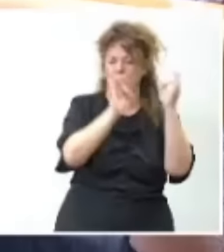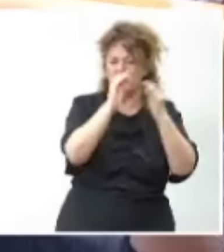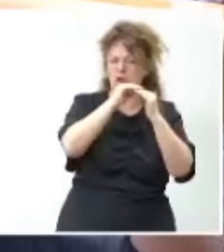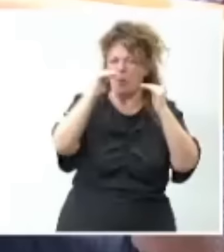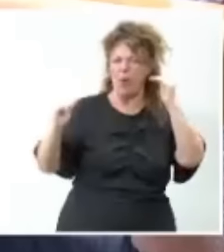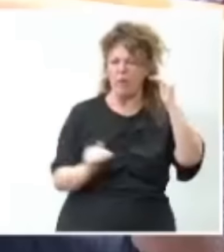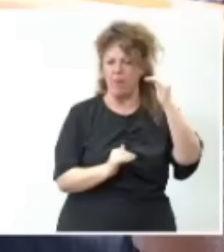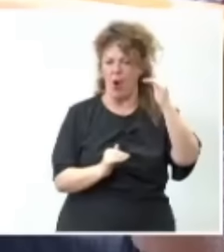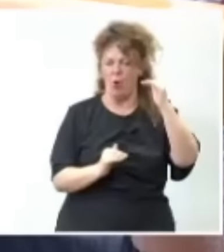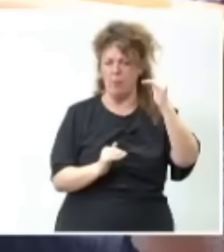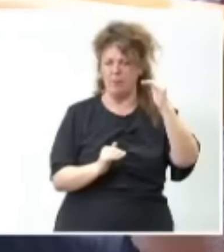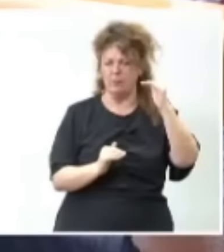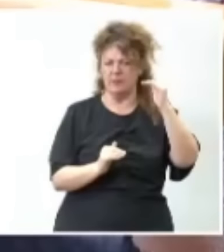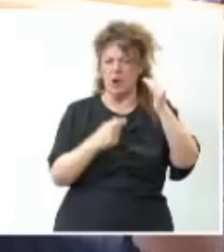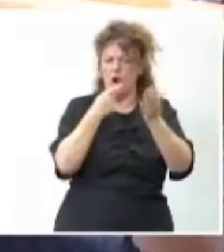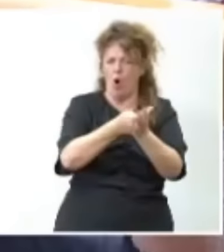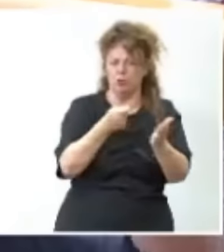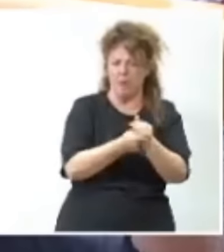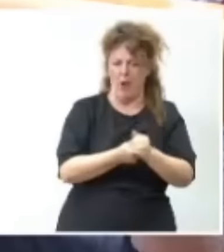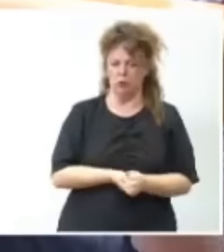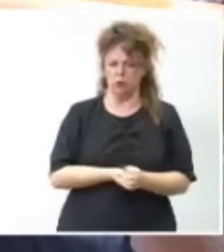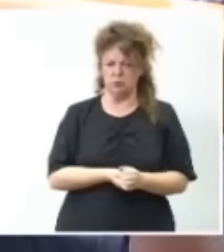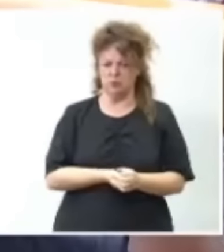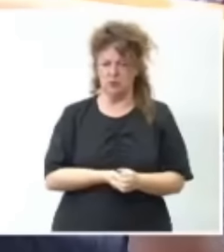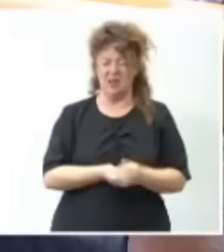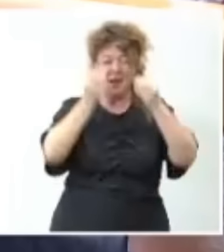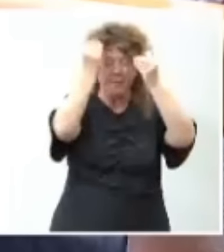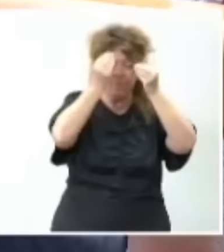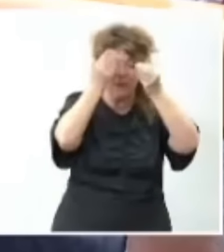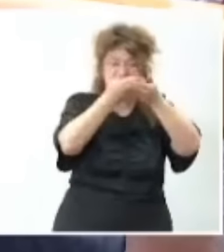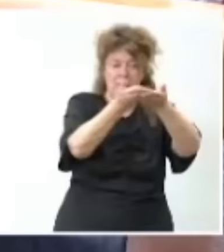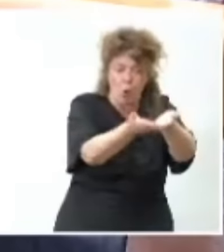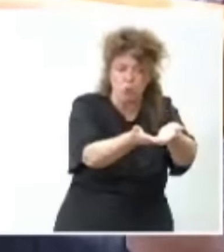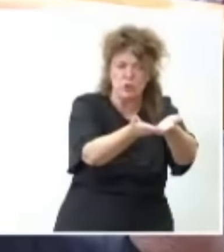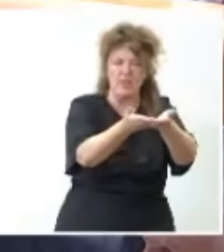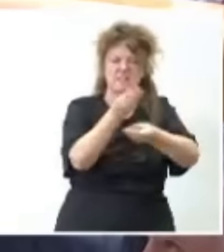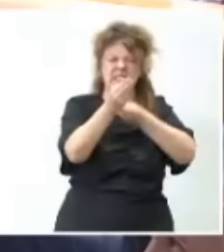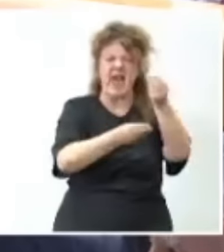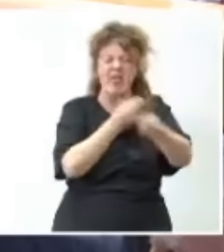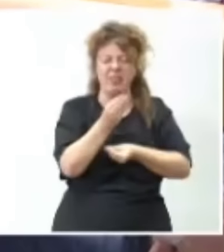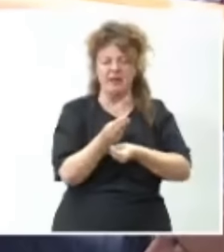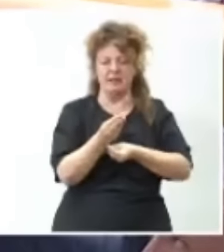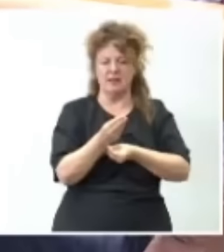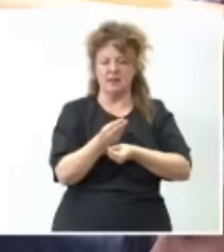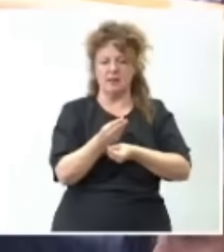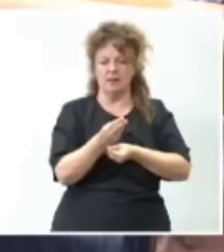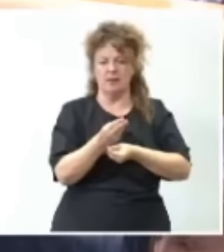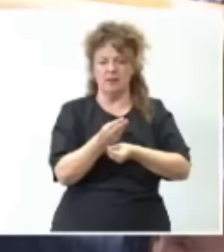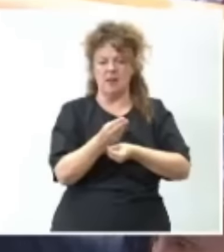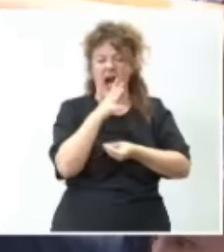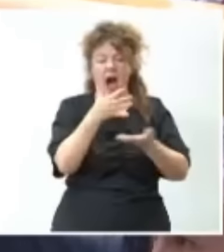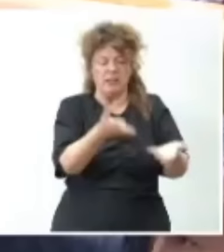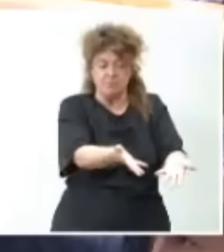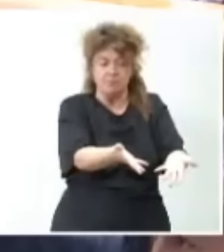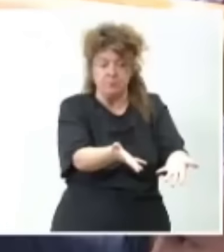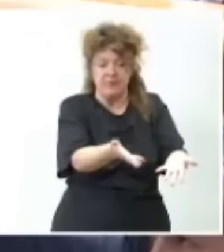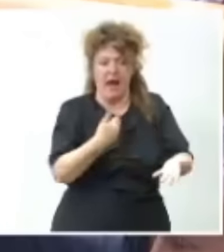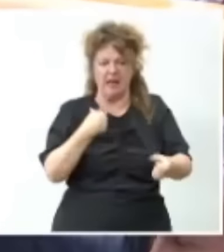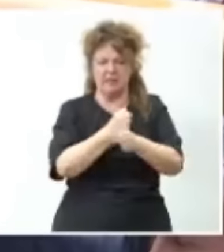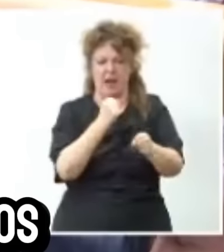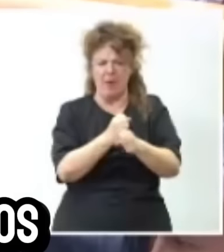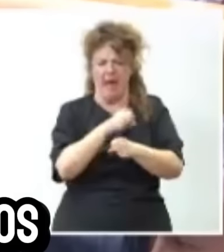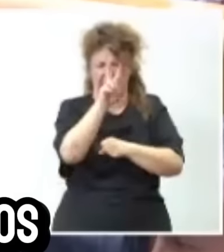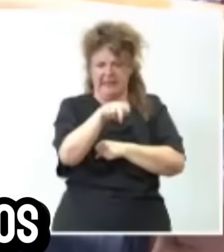debajo en relación con los pagos. Por tanto, piensen ustedes qué hacen y sobre todo pónganse a trabajar al